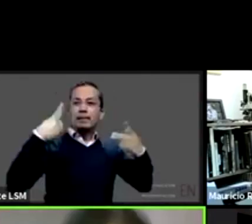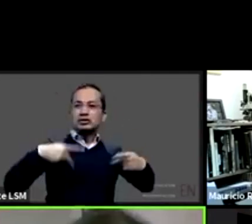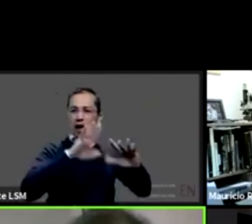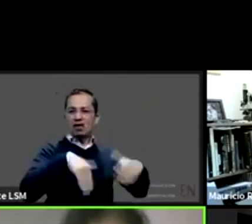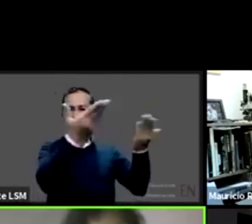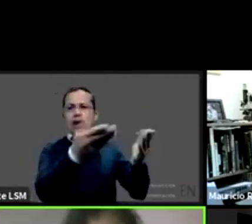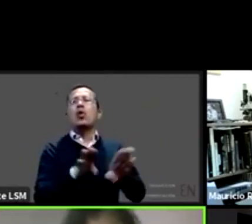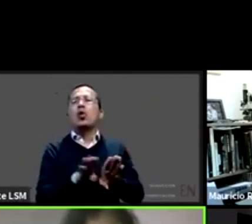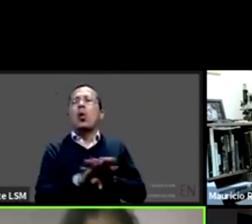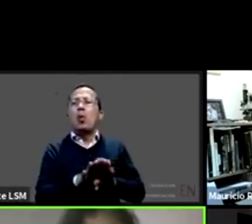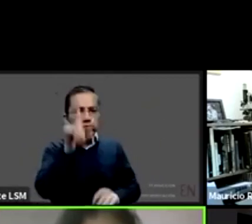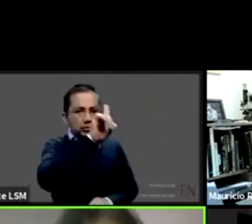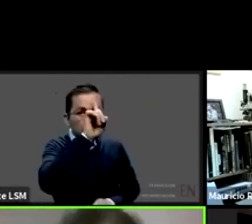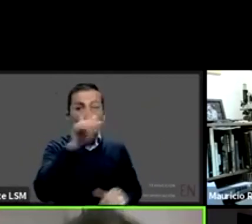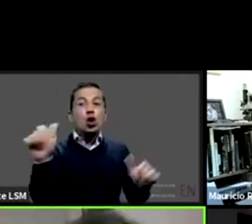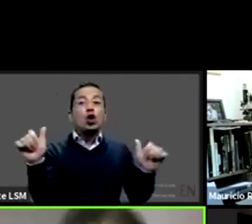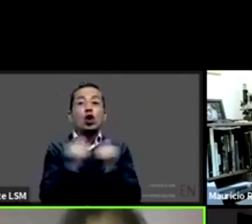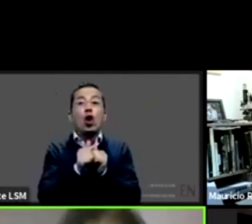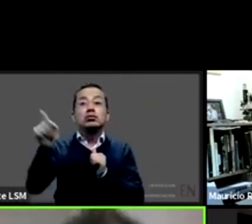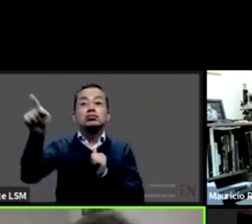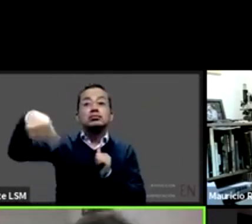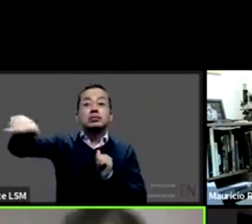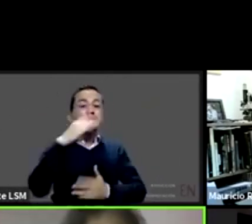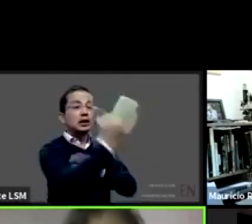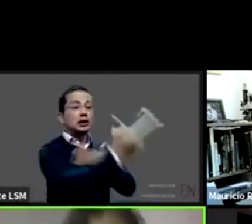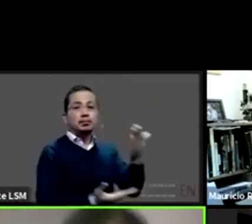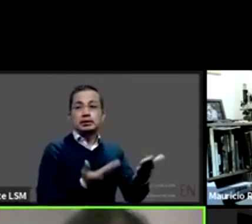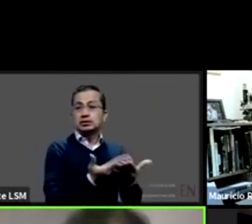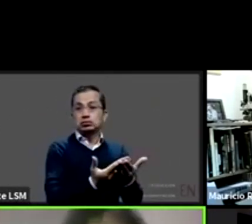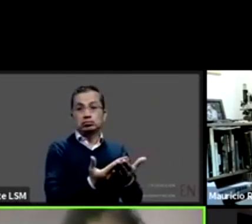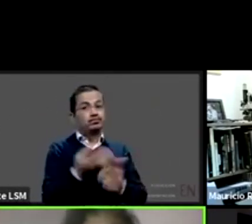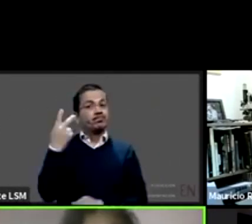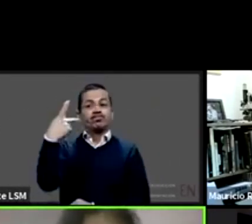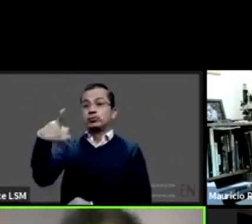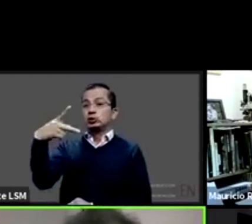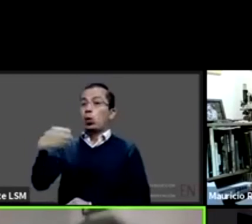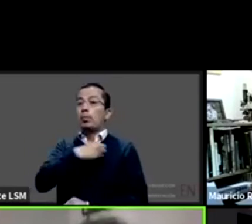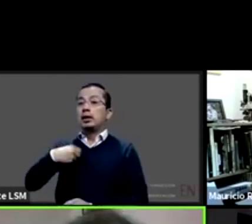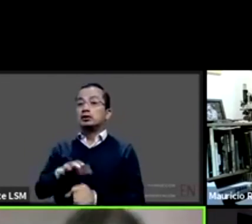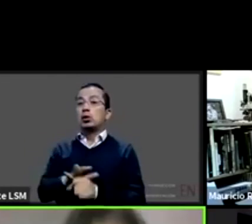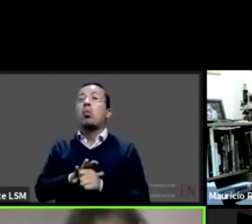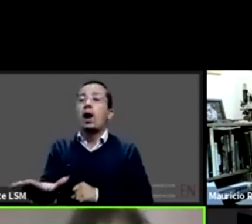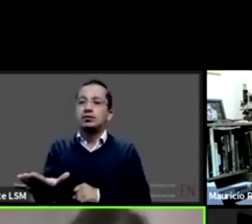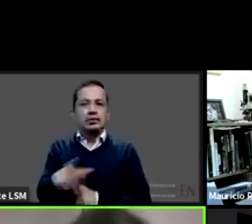ser una obligación es una obligación tener la perspectiva interseccional es una obligación tener la